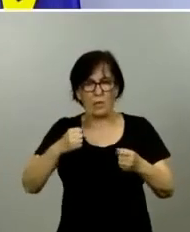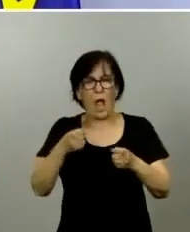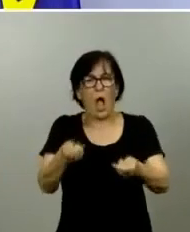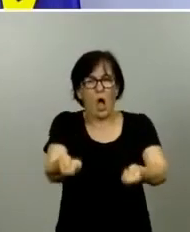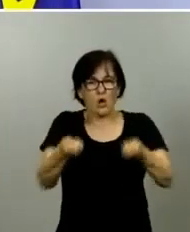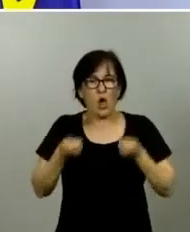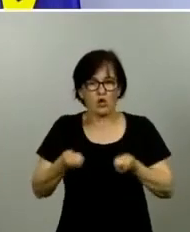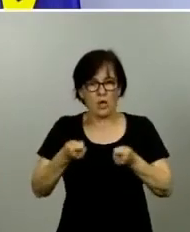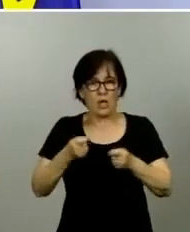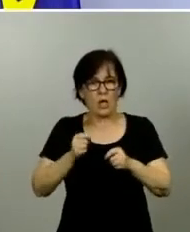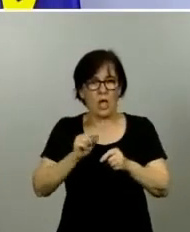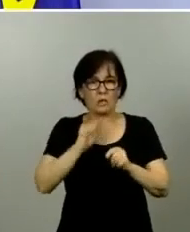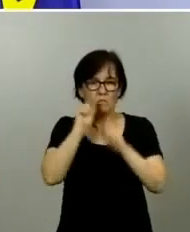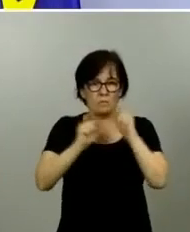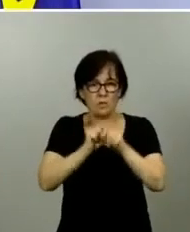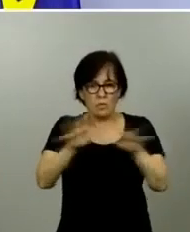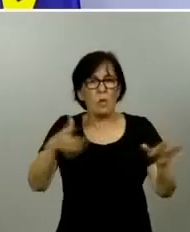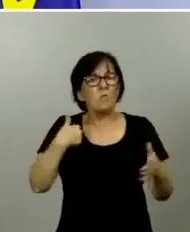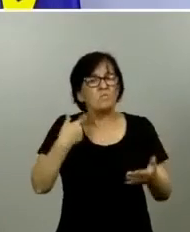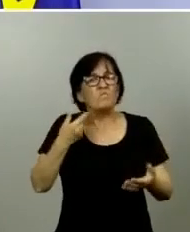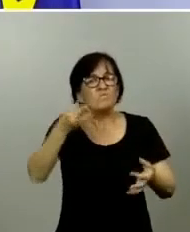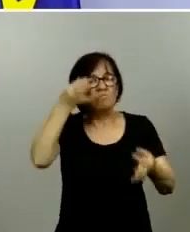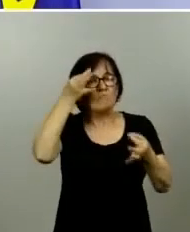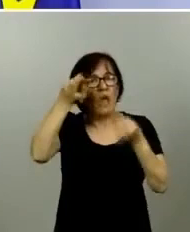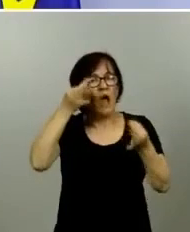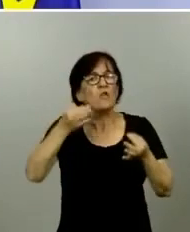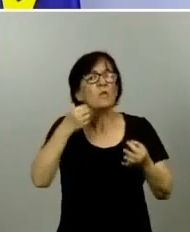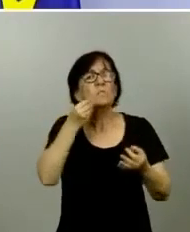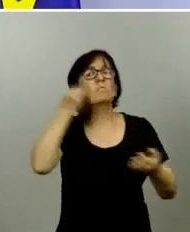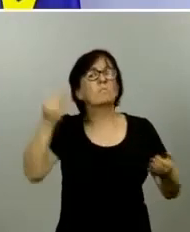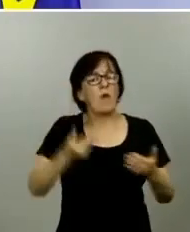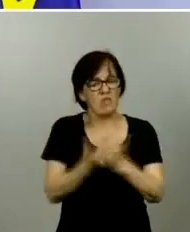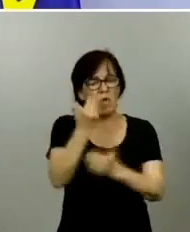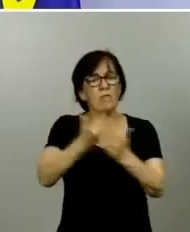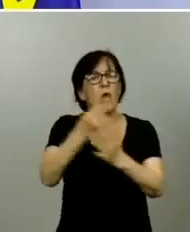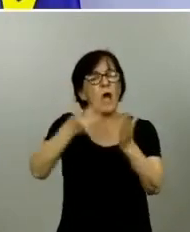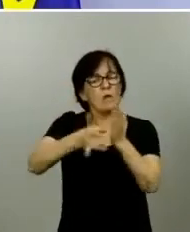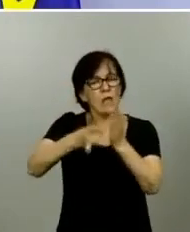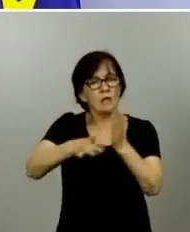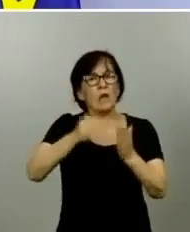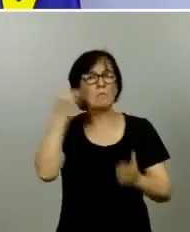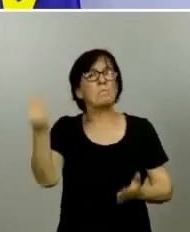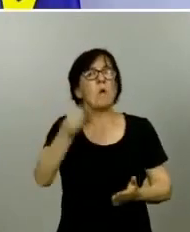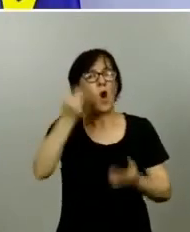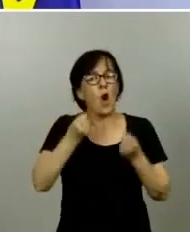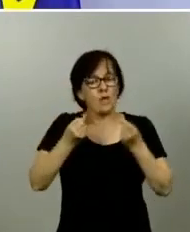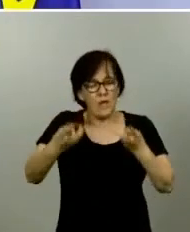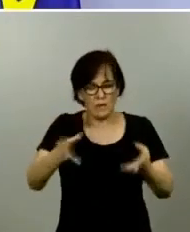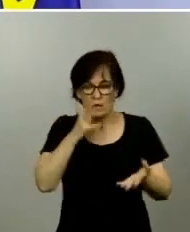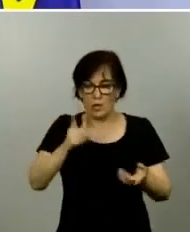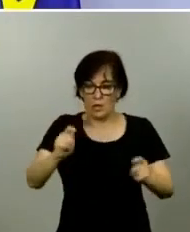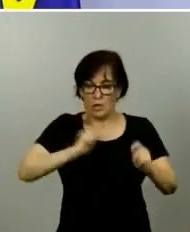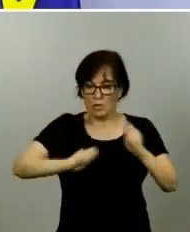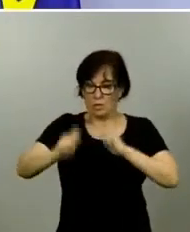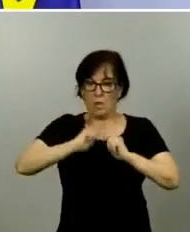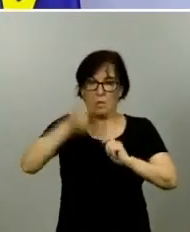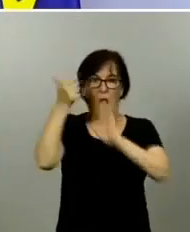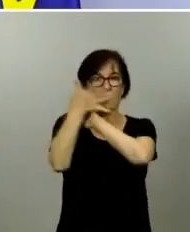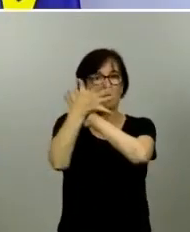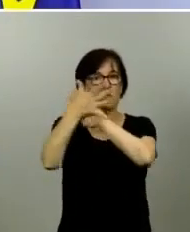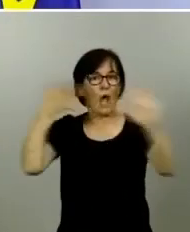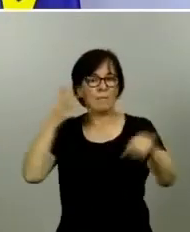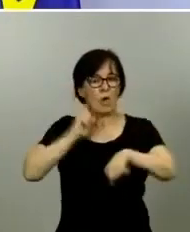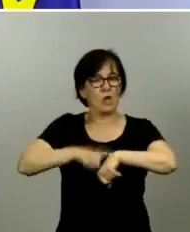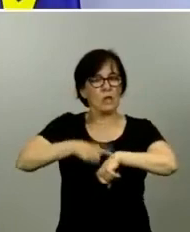datos son cada día de mejor calidad, tenemos cada día mayor oportunidad, es decir, los datos llegan más rápido y más a tiempo para